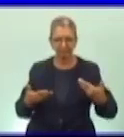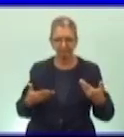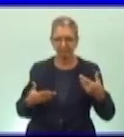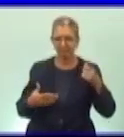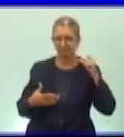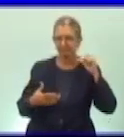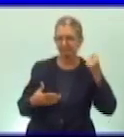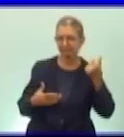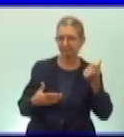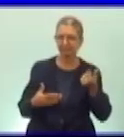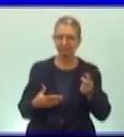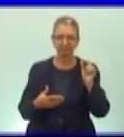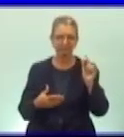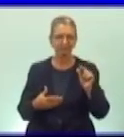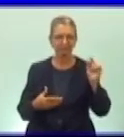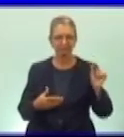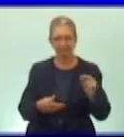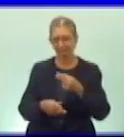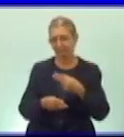estudiados